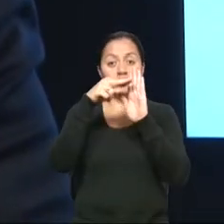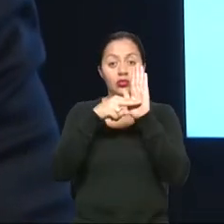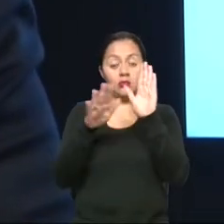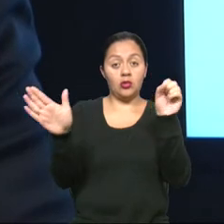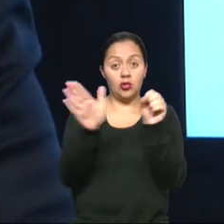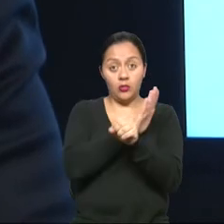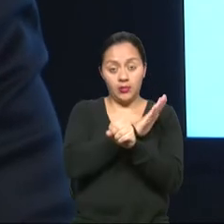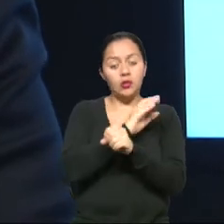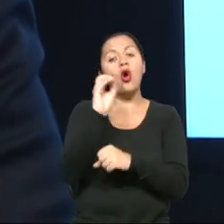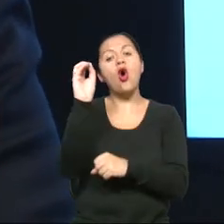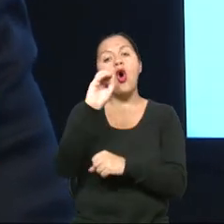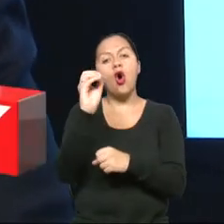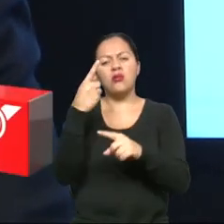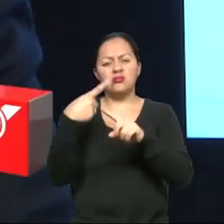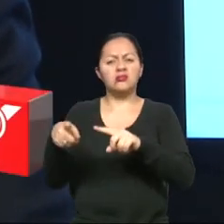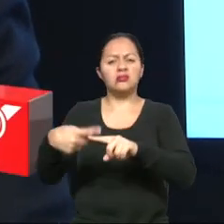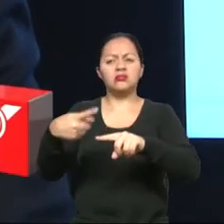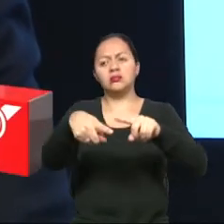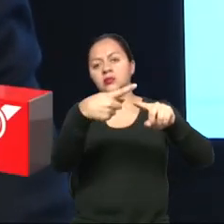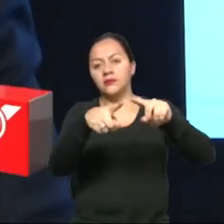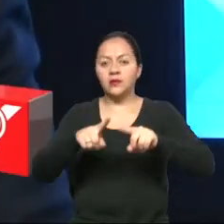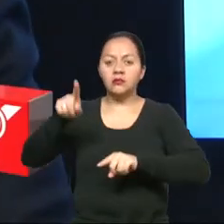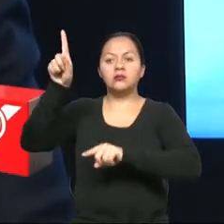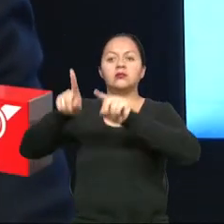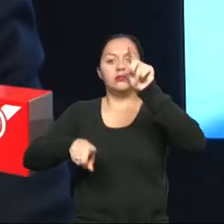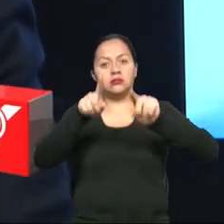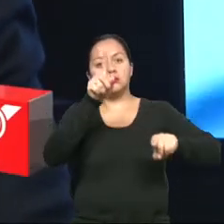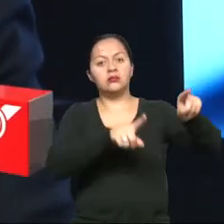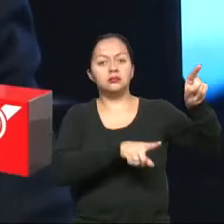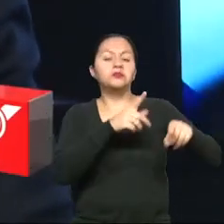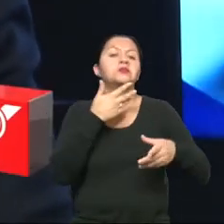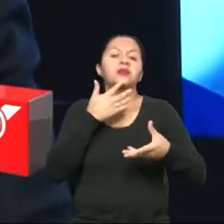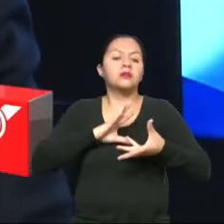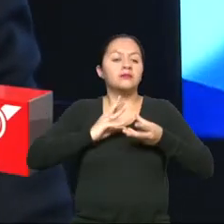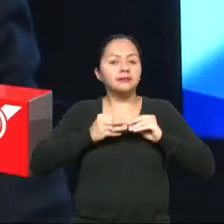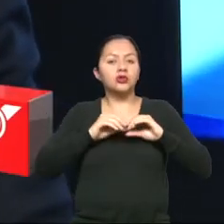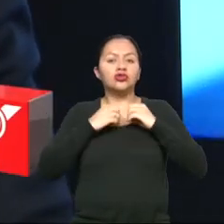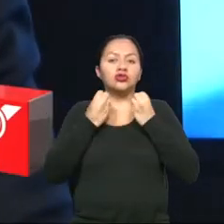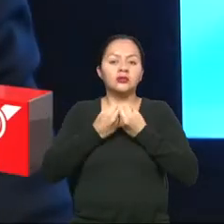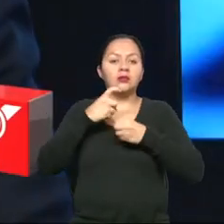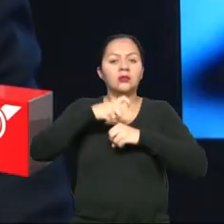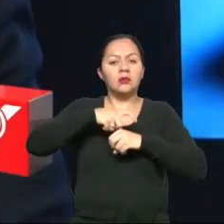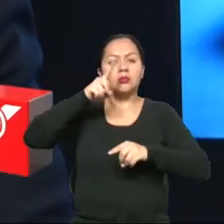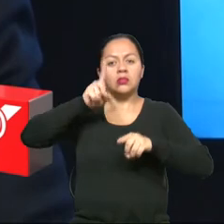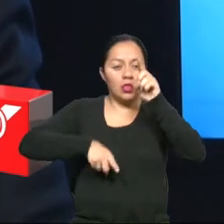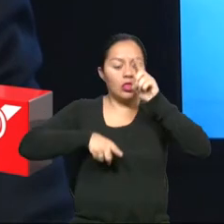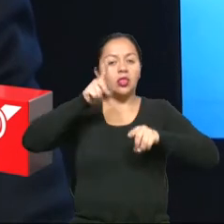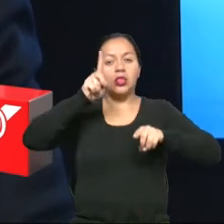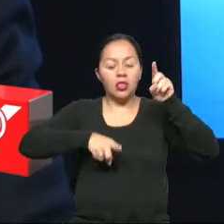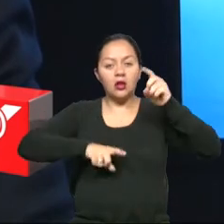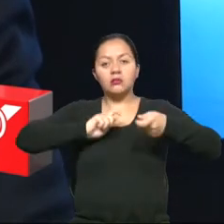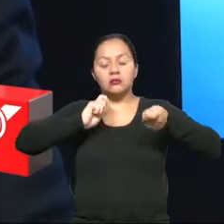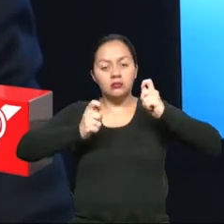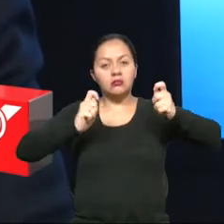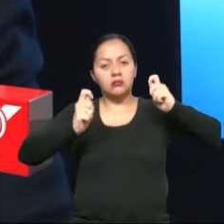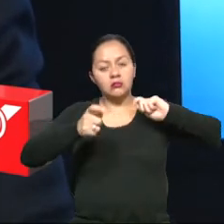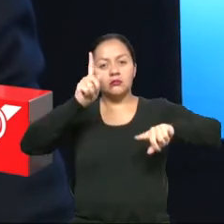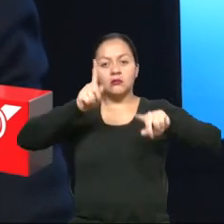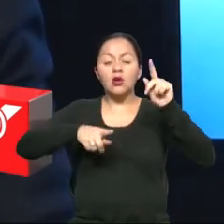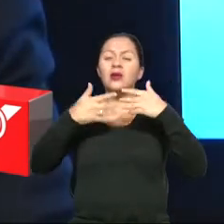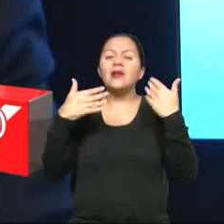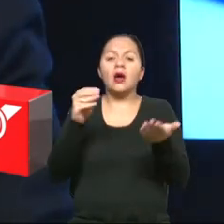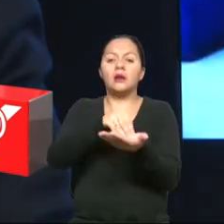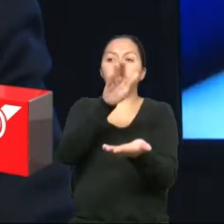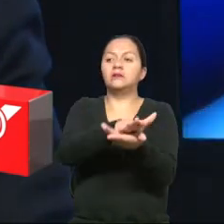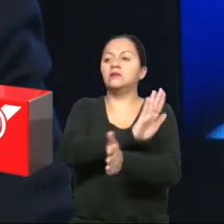o es una variante en el espacio de lo que uno va acoplando con el tiempo? ¿O hay un camino ya